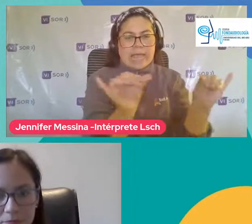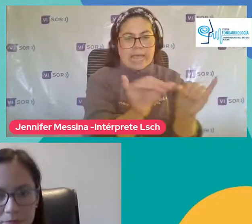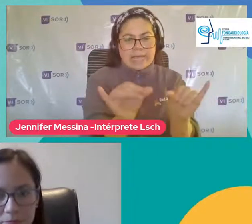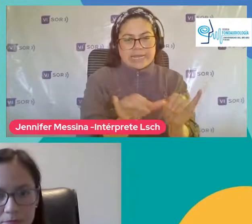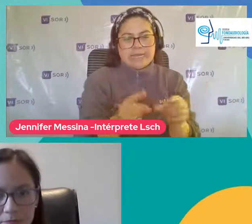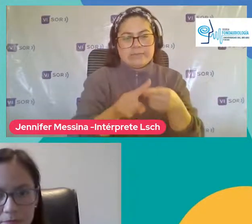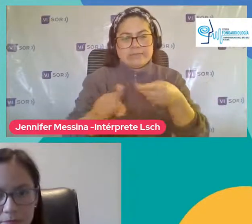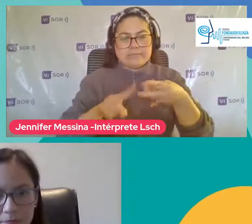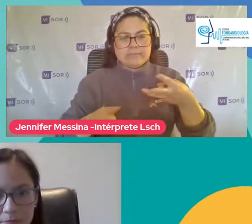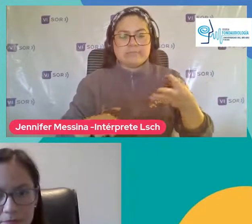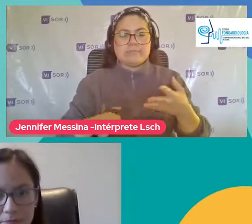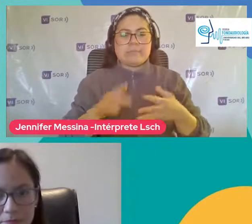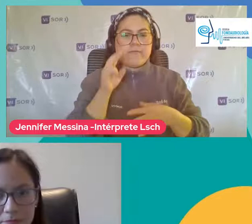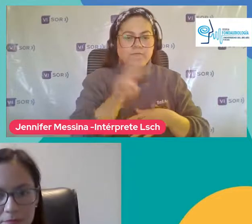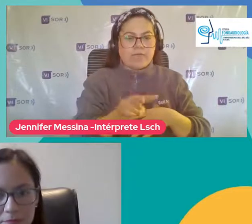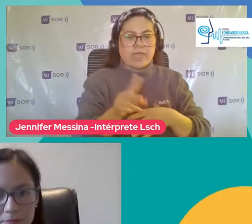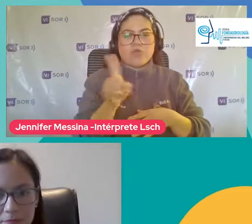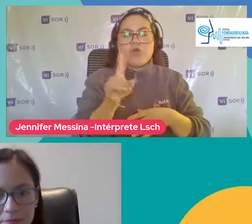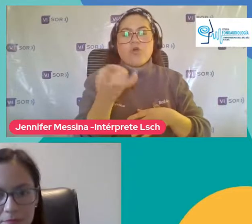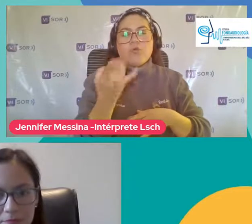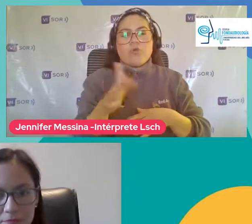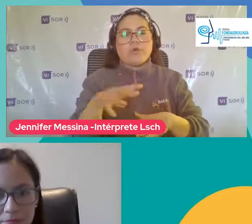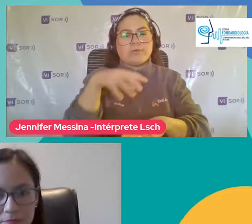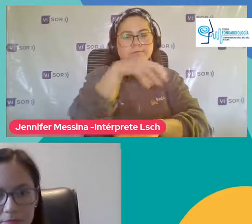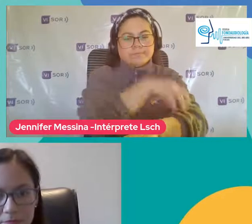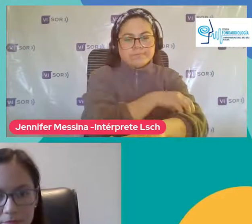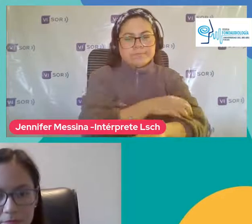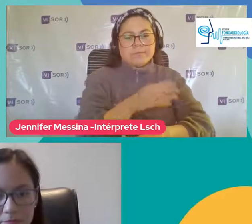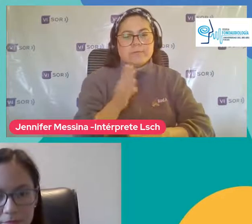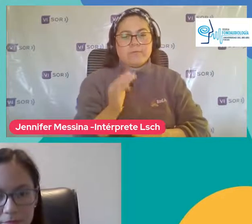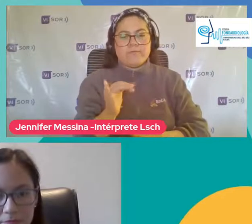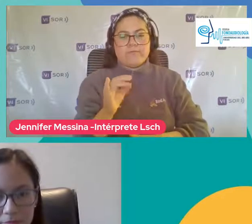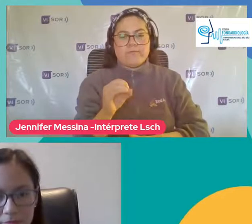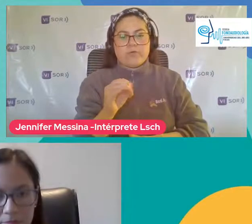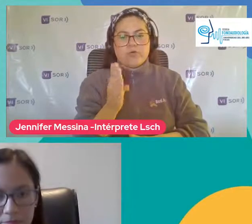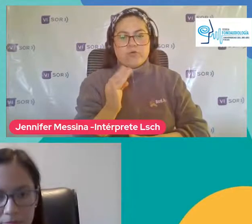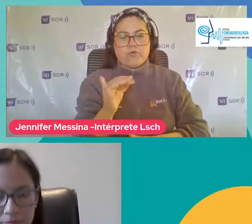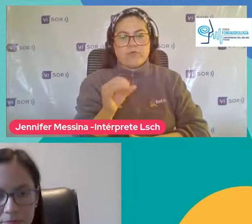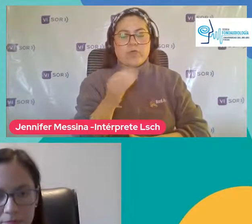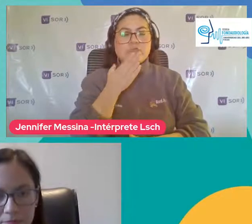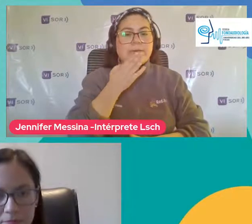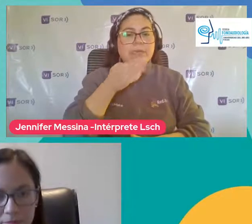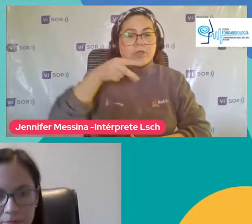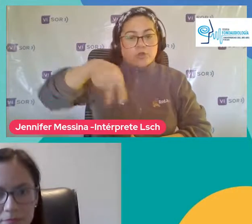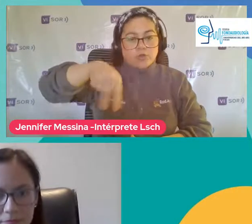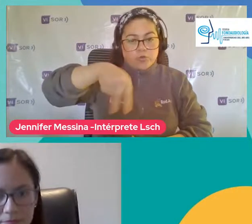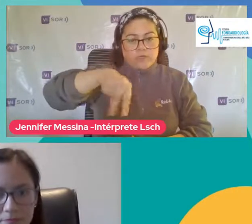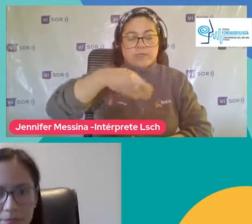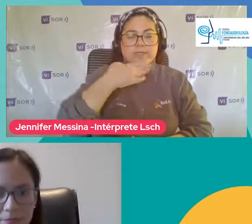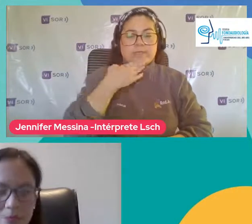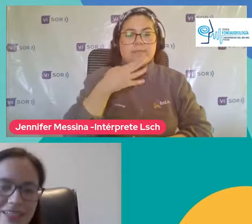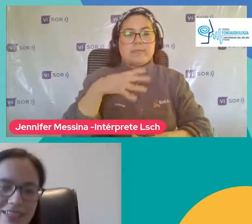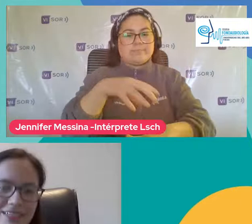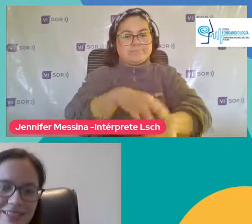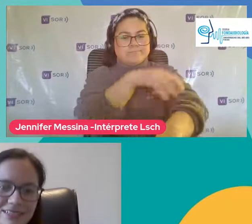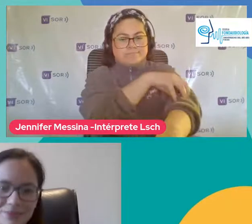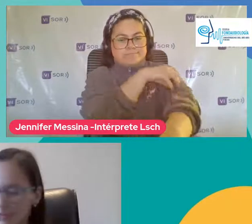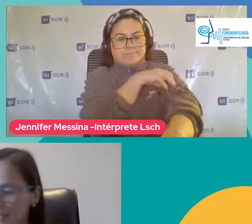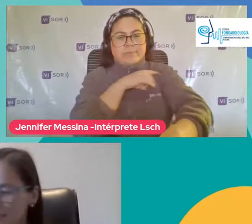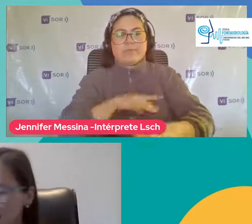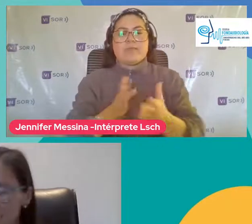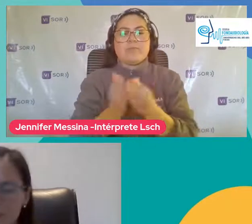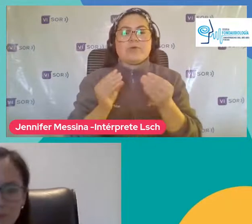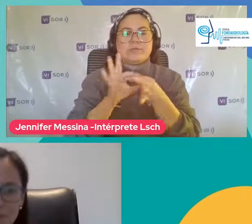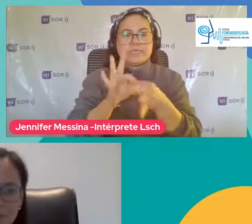nos han estado viendo No solo de la región Del Bío Bío Sino también de la región De Ñuble Y de distintos rincones De nuestro país Muchas gracias Salomé Muchas gracias